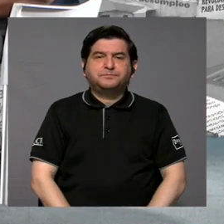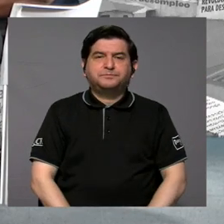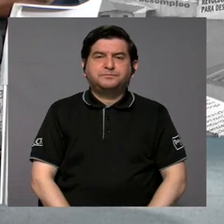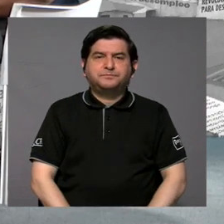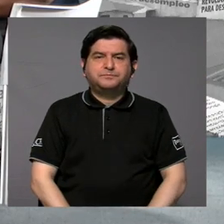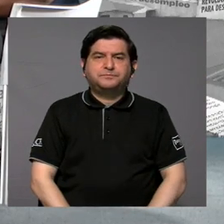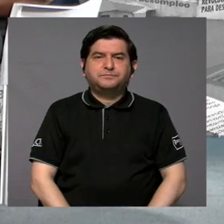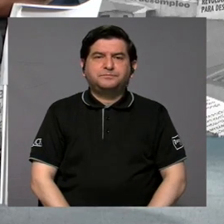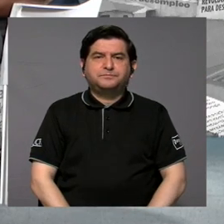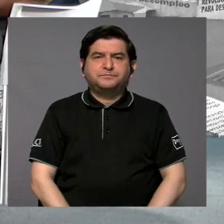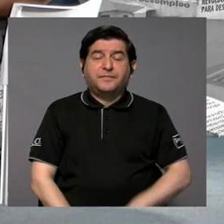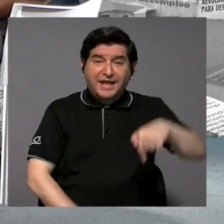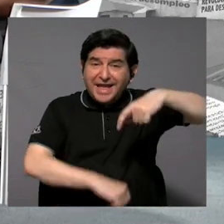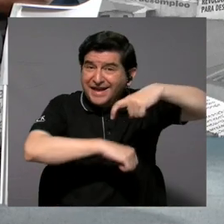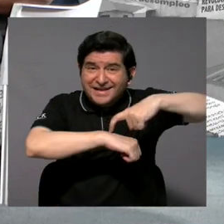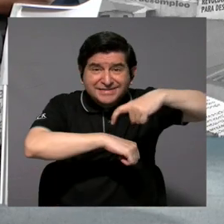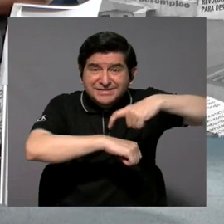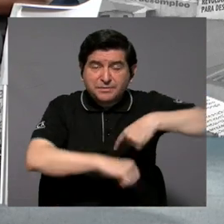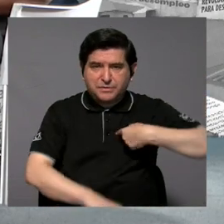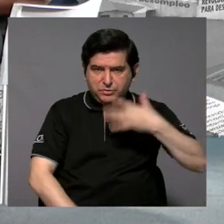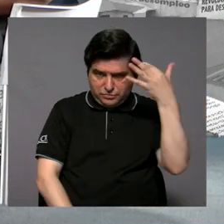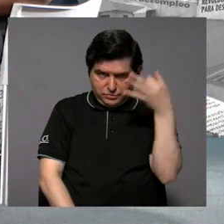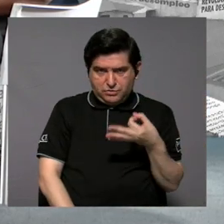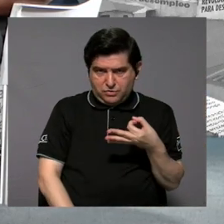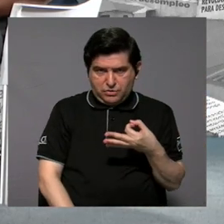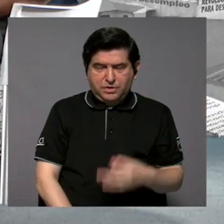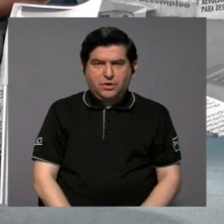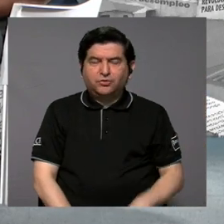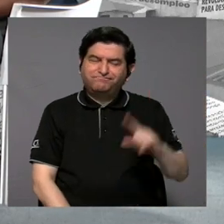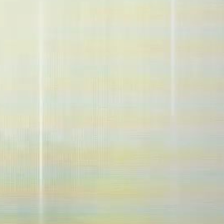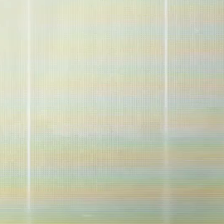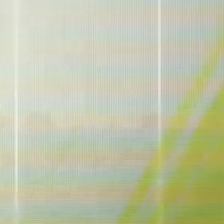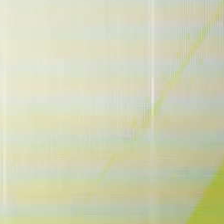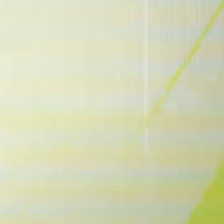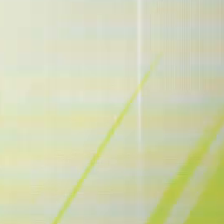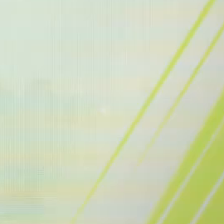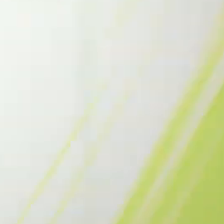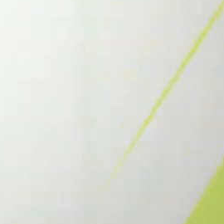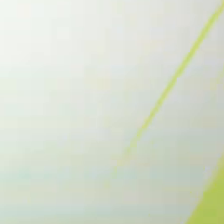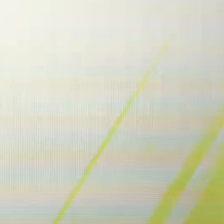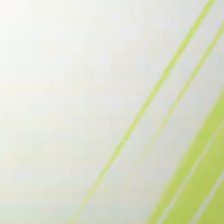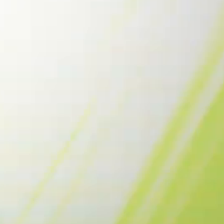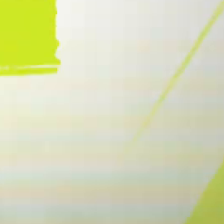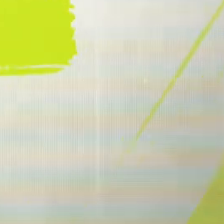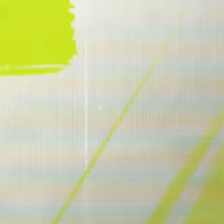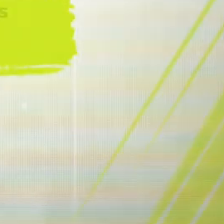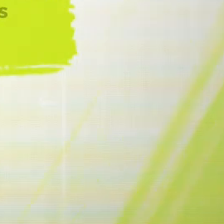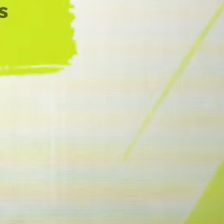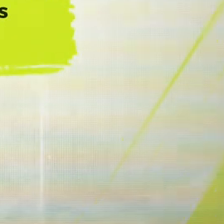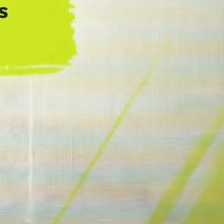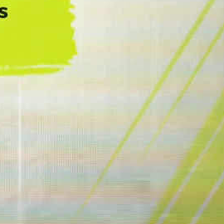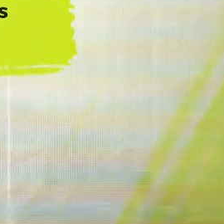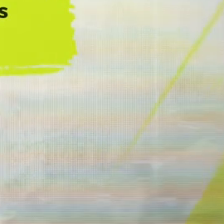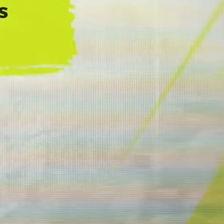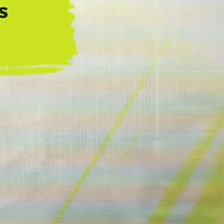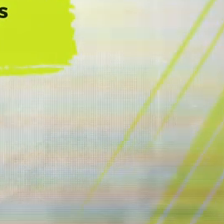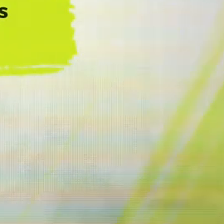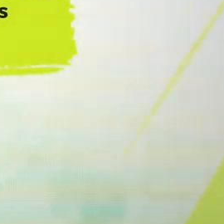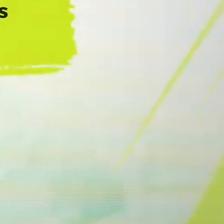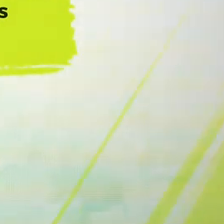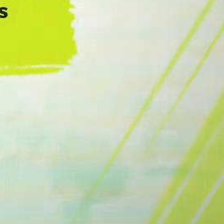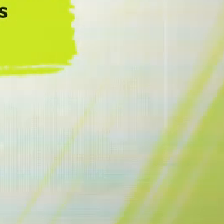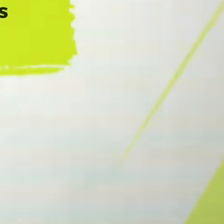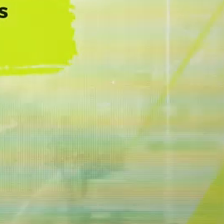en este momento, a mi criterio, sí debería de eliminarse, dado que no hay